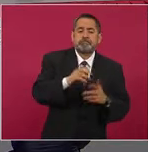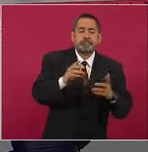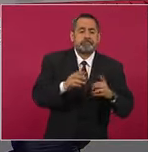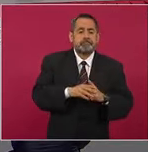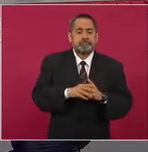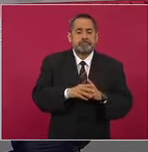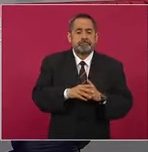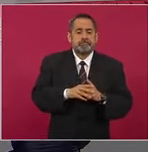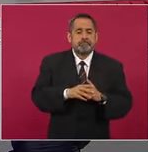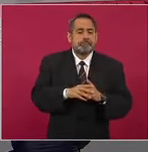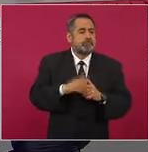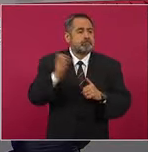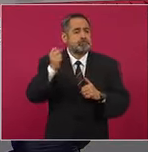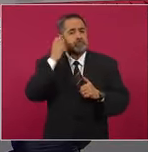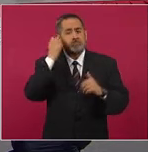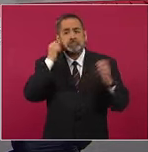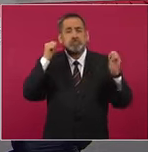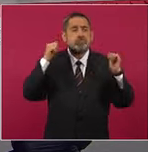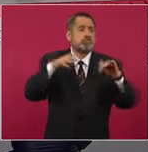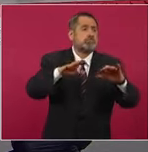los congresos